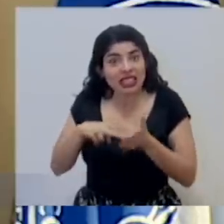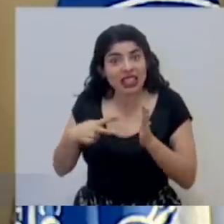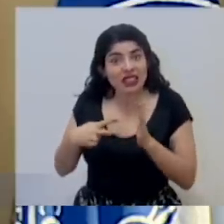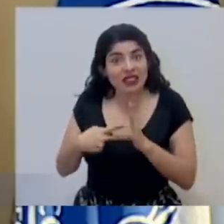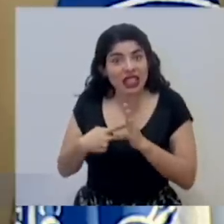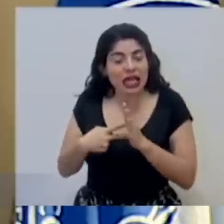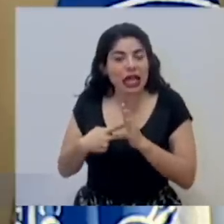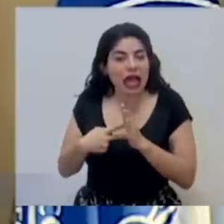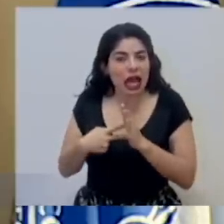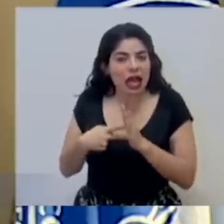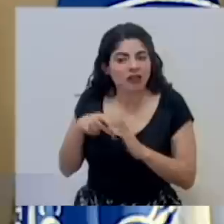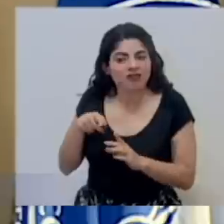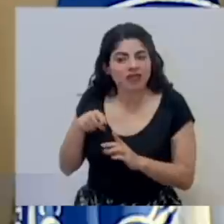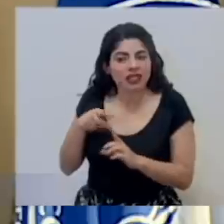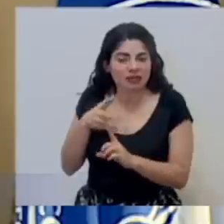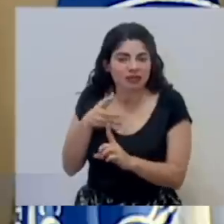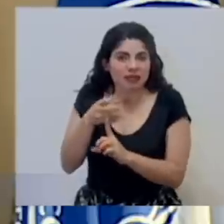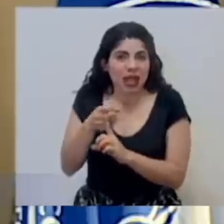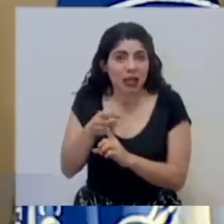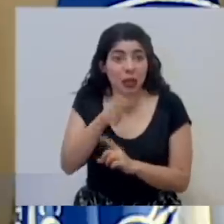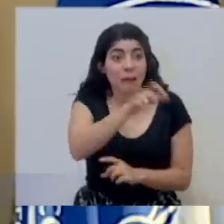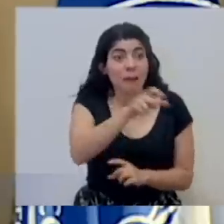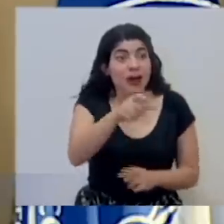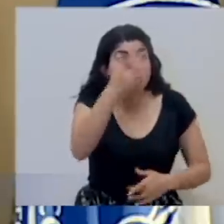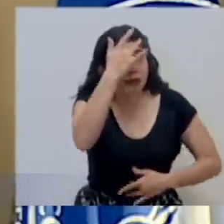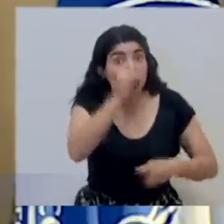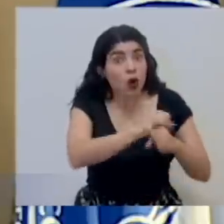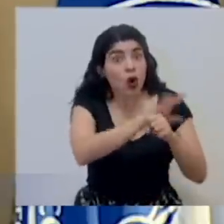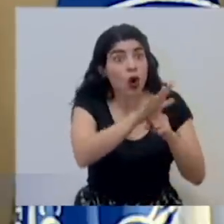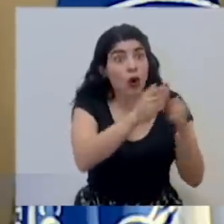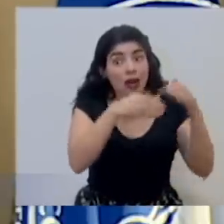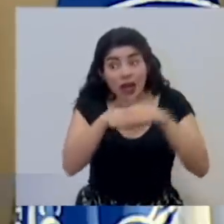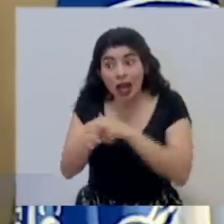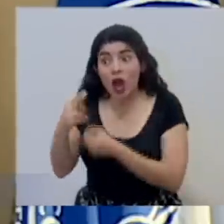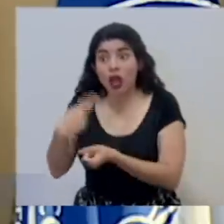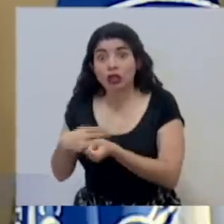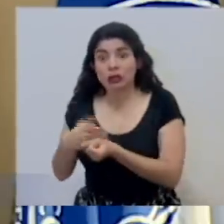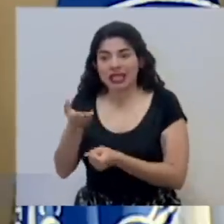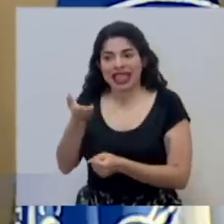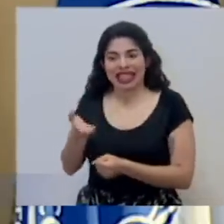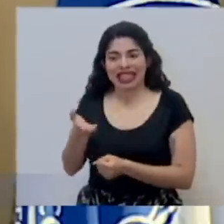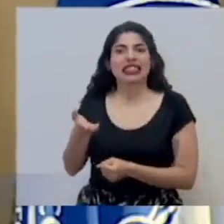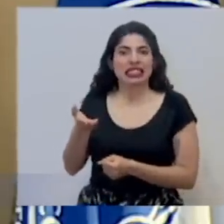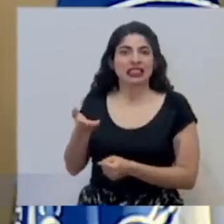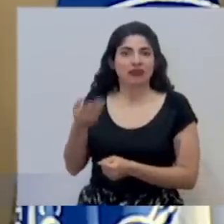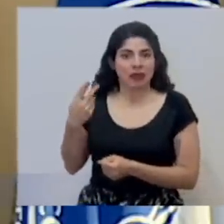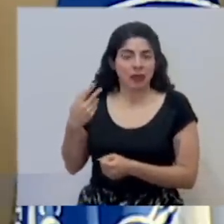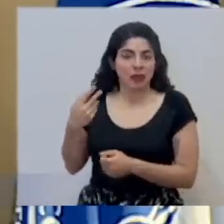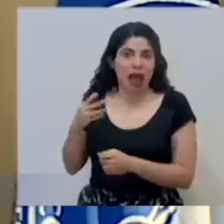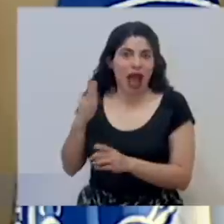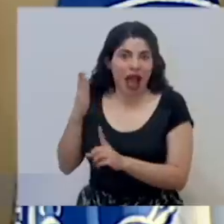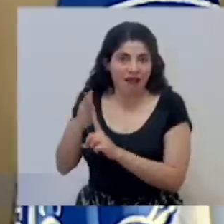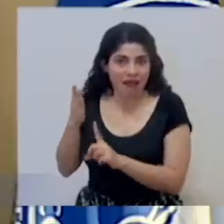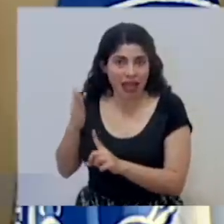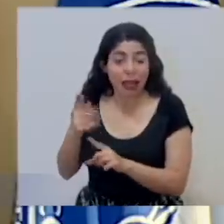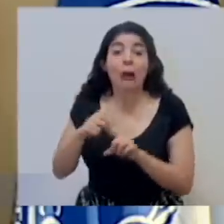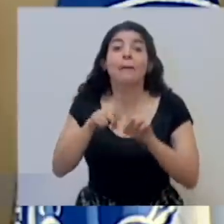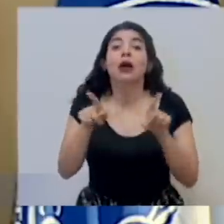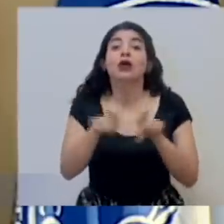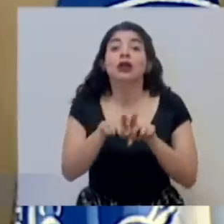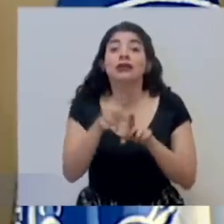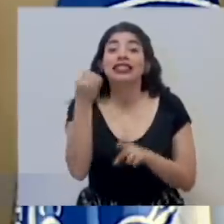que llegan contagiadas por el COVID-19, sino que eventualmente